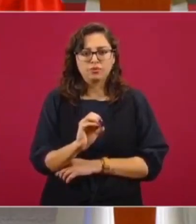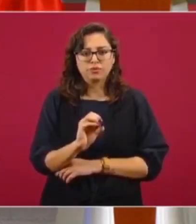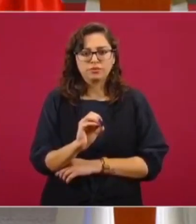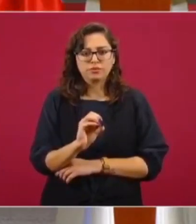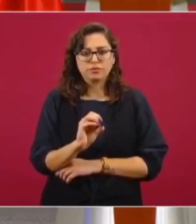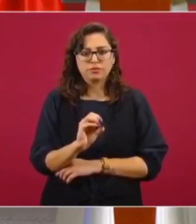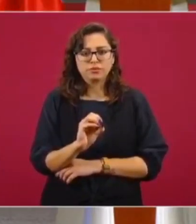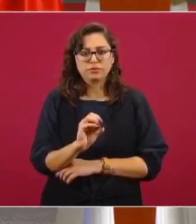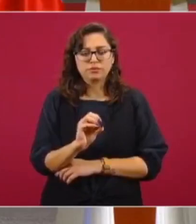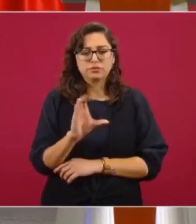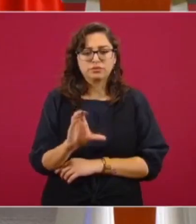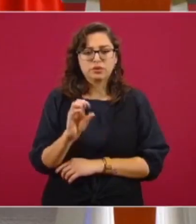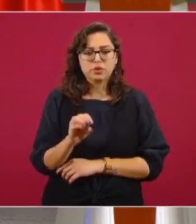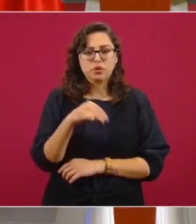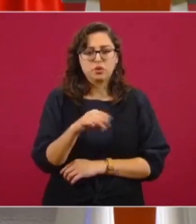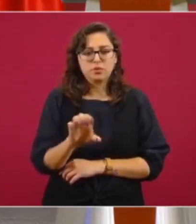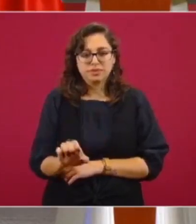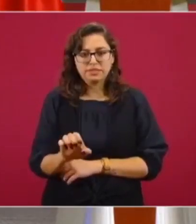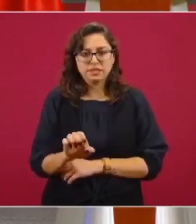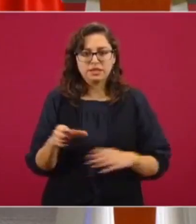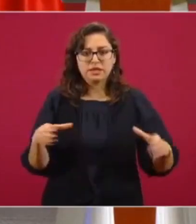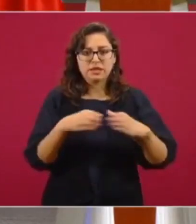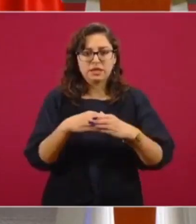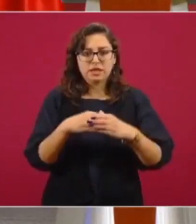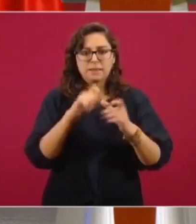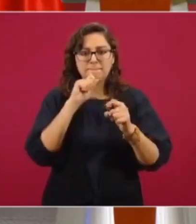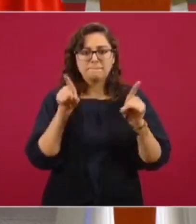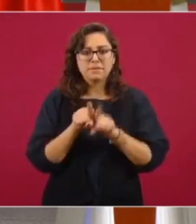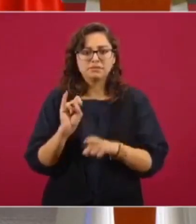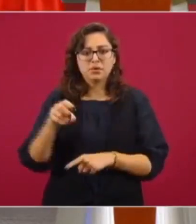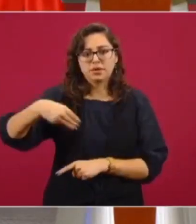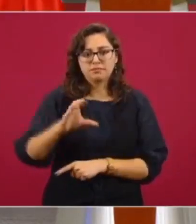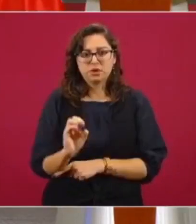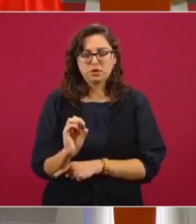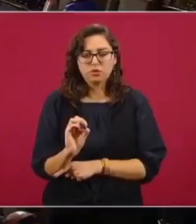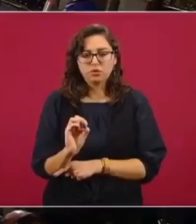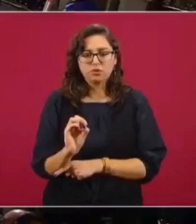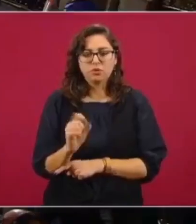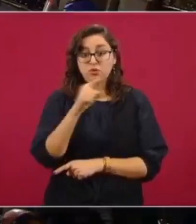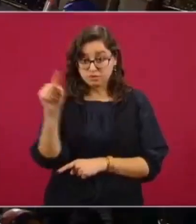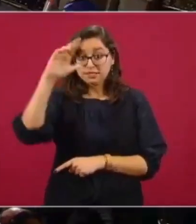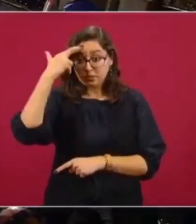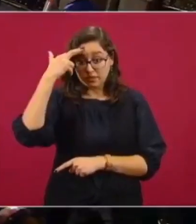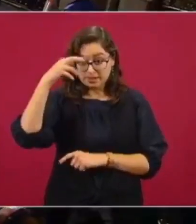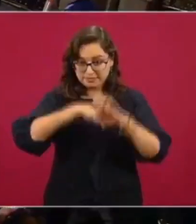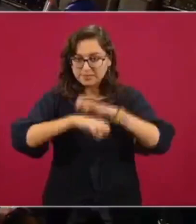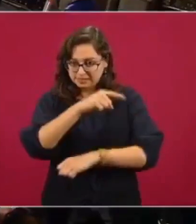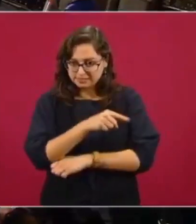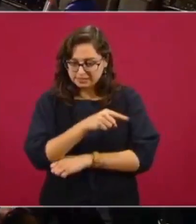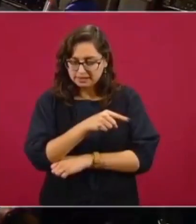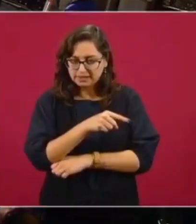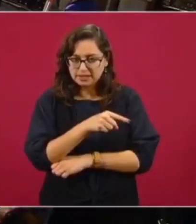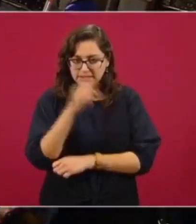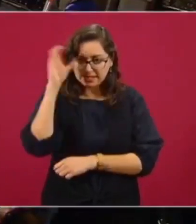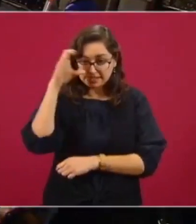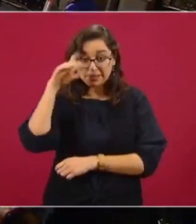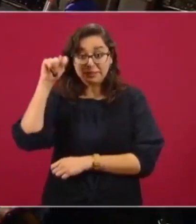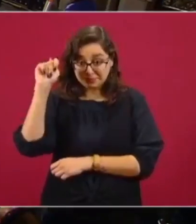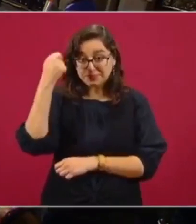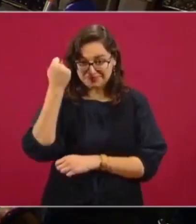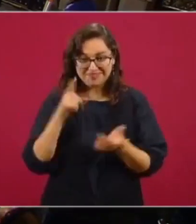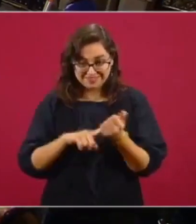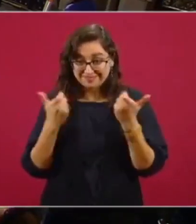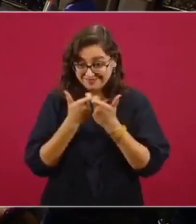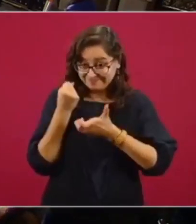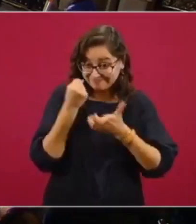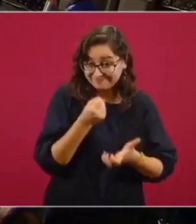el Consejo Empresarial Mexicano de Comercio Exterior, Inversión y Tecnología. ¿Se acuerdan de lo de la ciencia y la tecnología y los